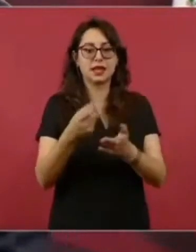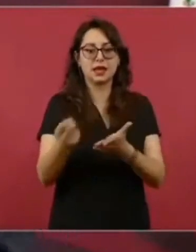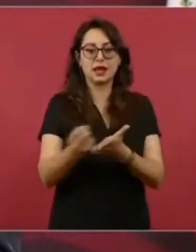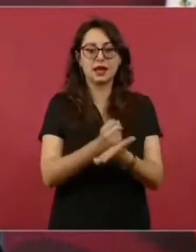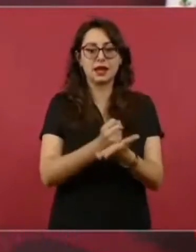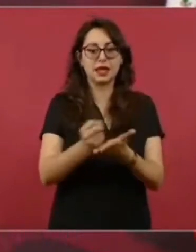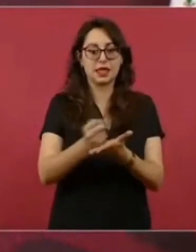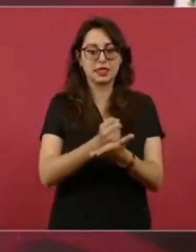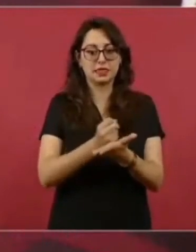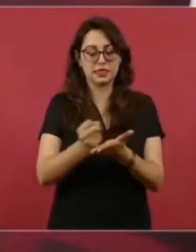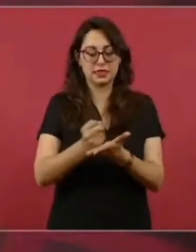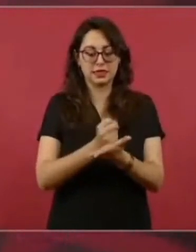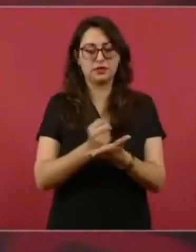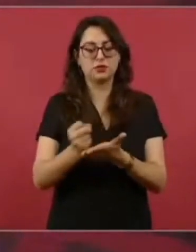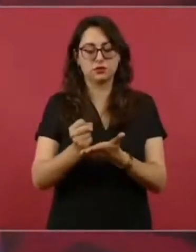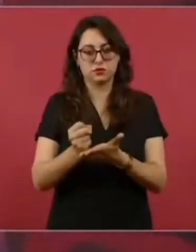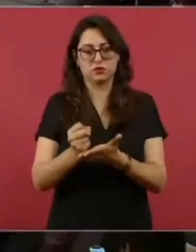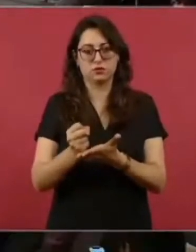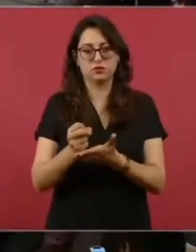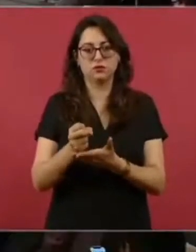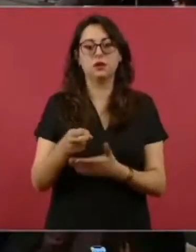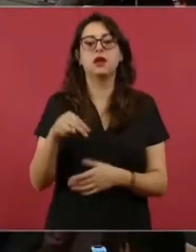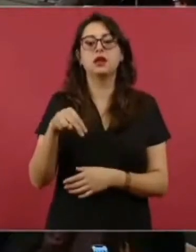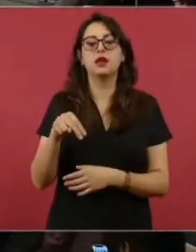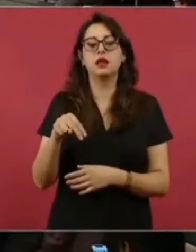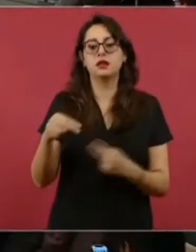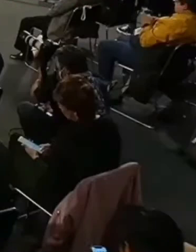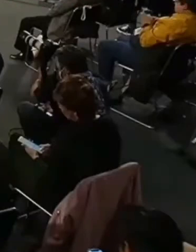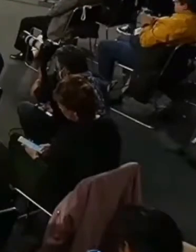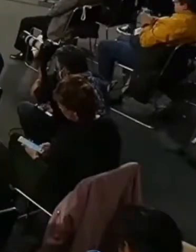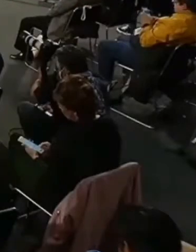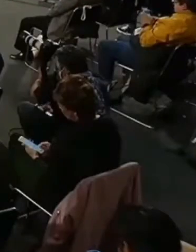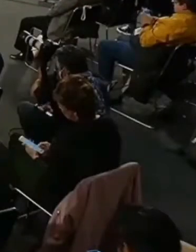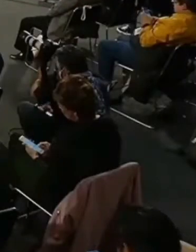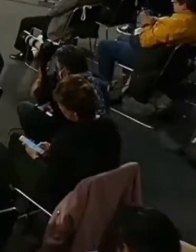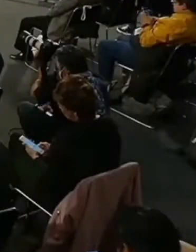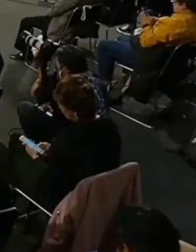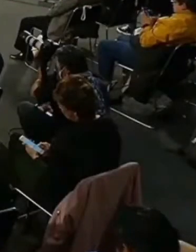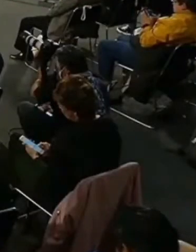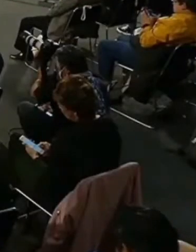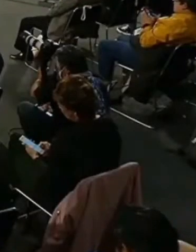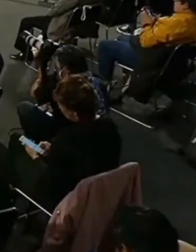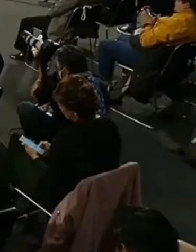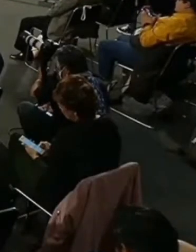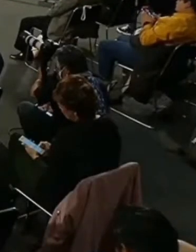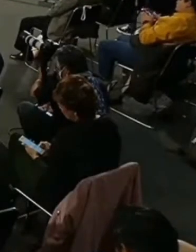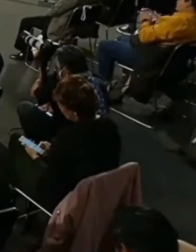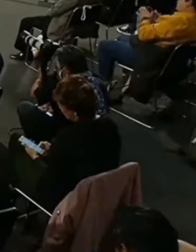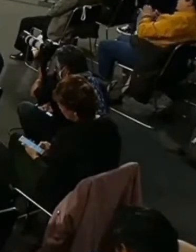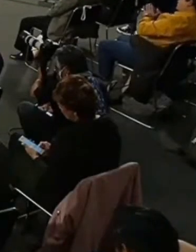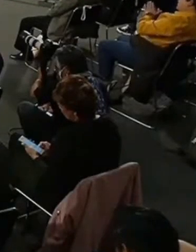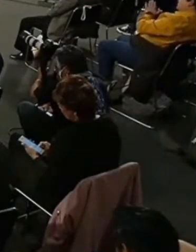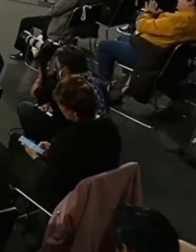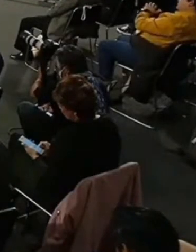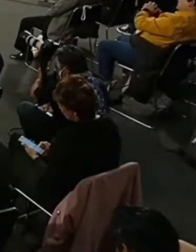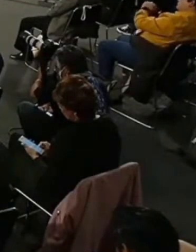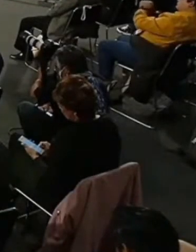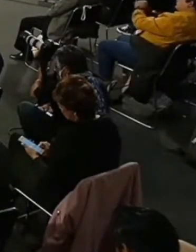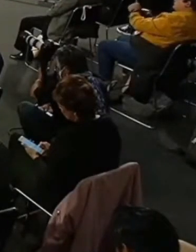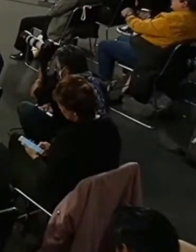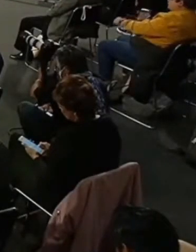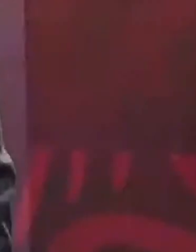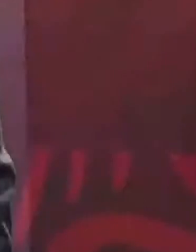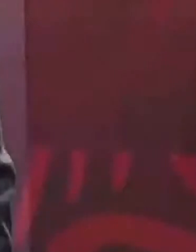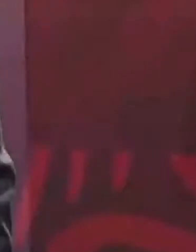nacional financiera y se les devuelve por anticipado el IVA